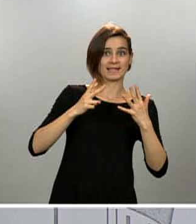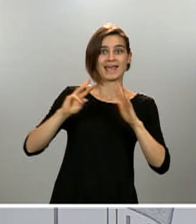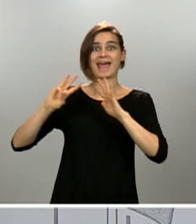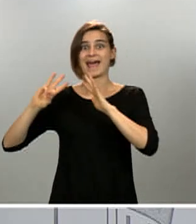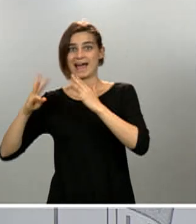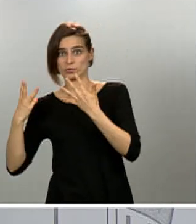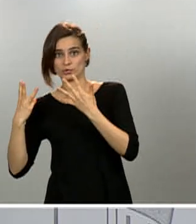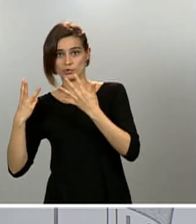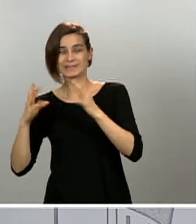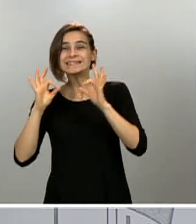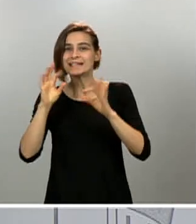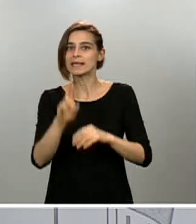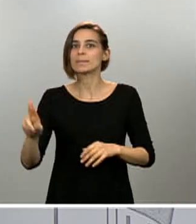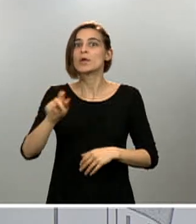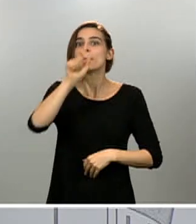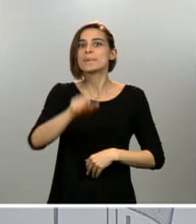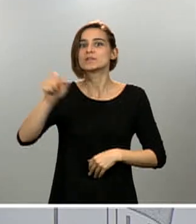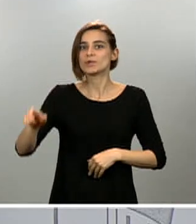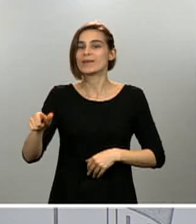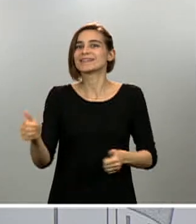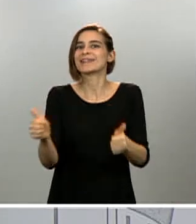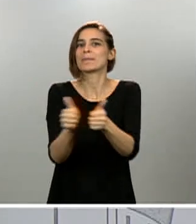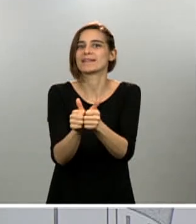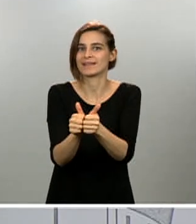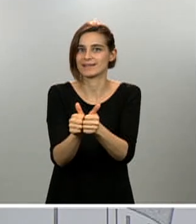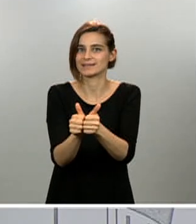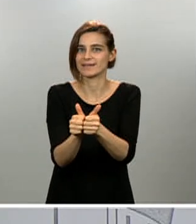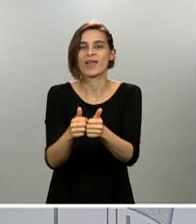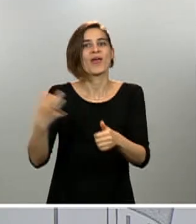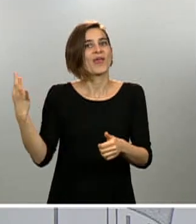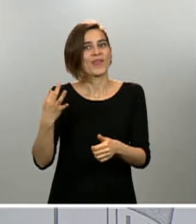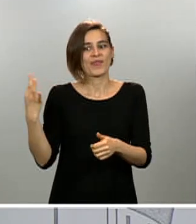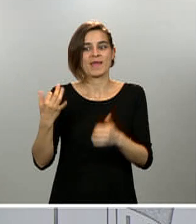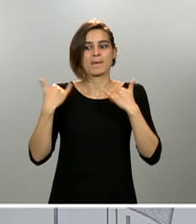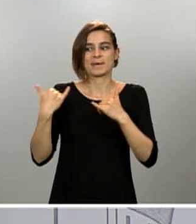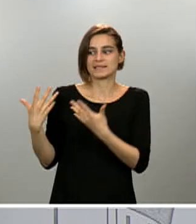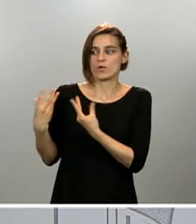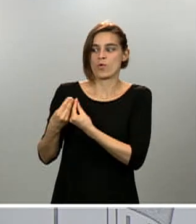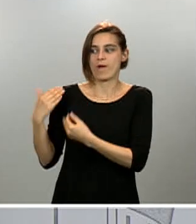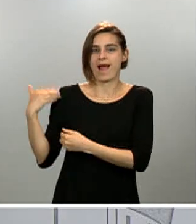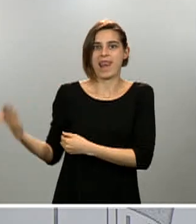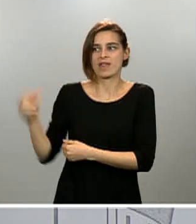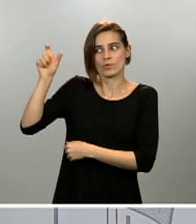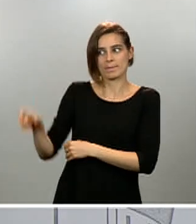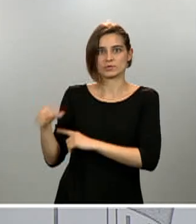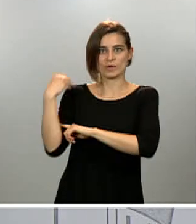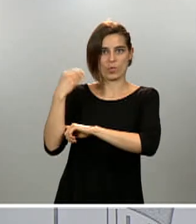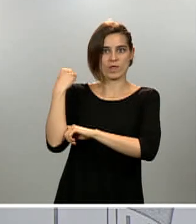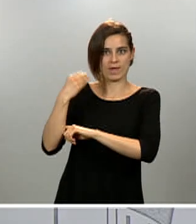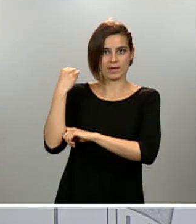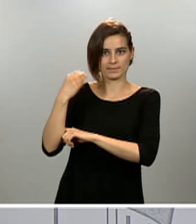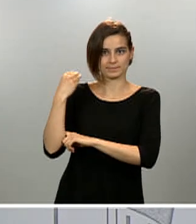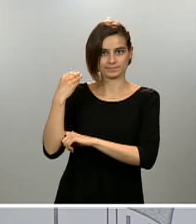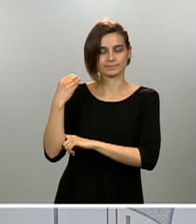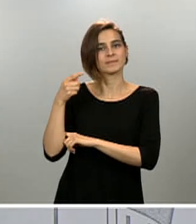dependientes que requieran ser asistidas en su paseo por una persona, por un cuidador y, por tanto, tienen